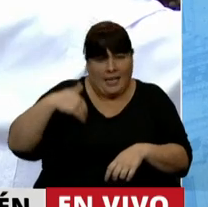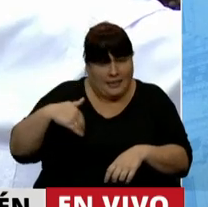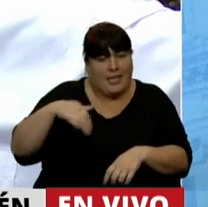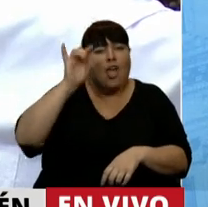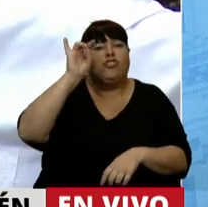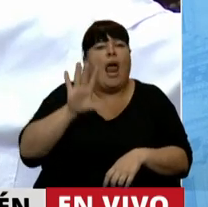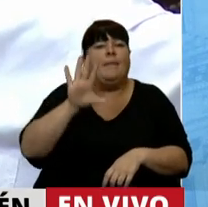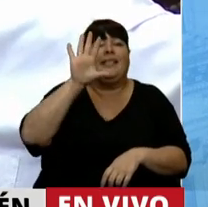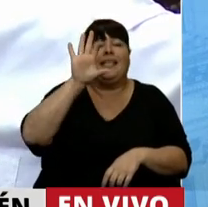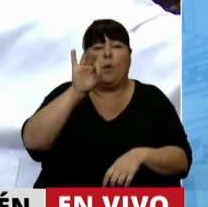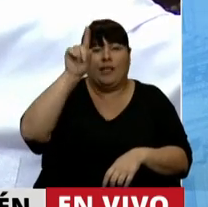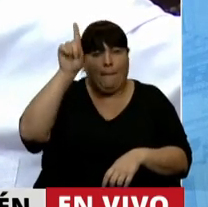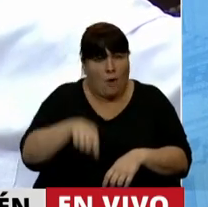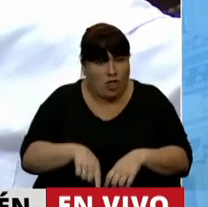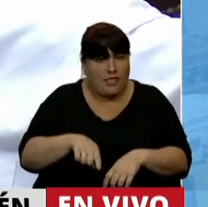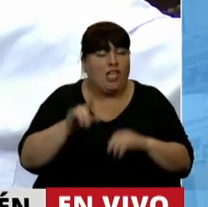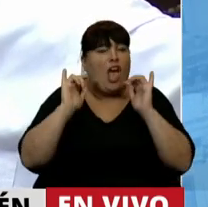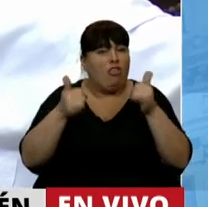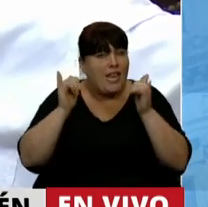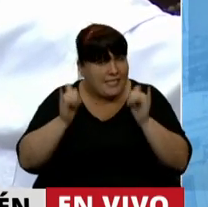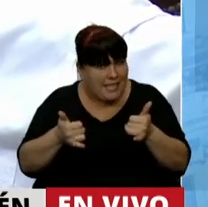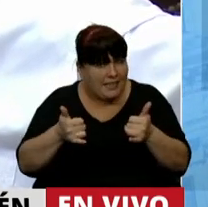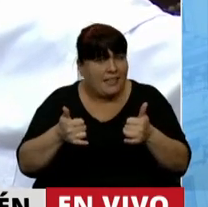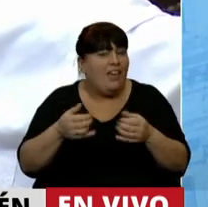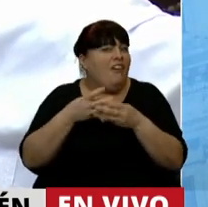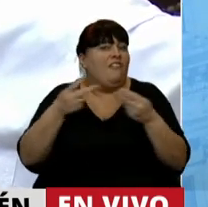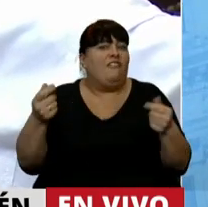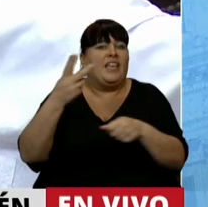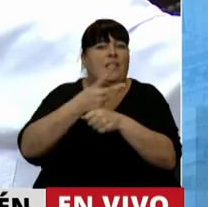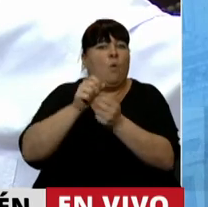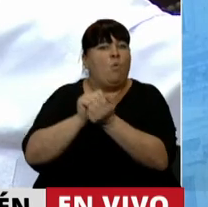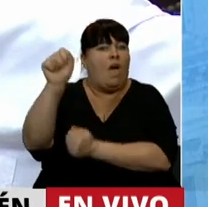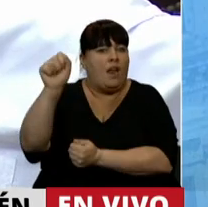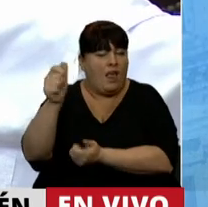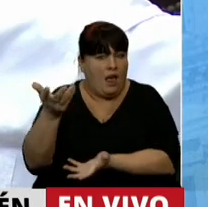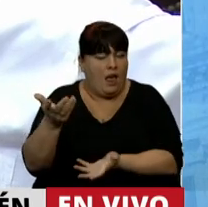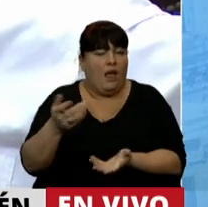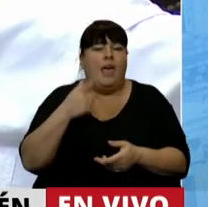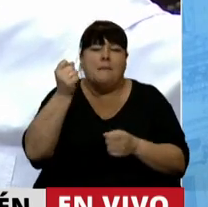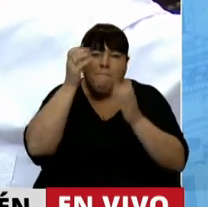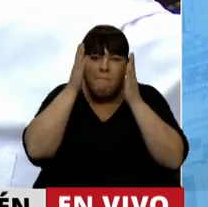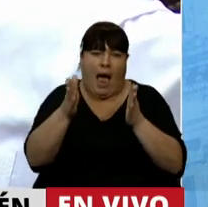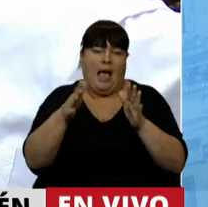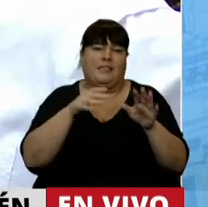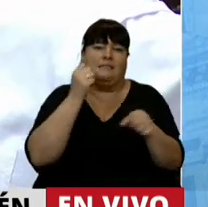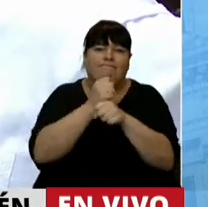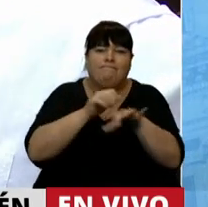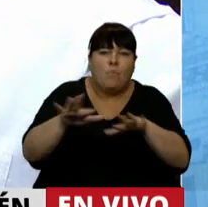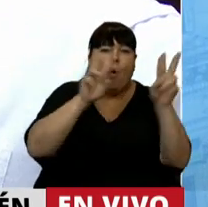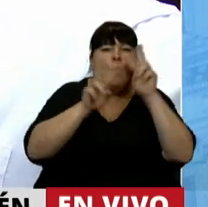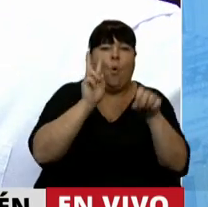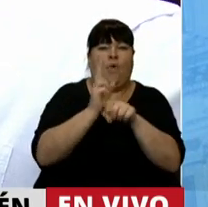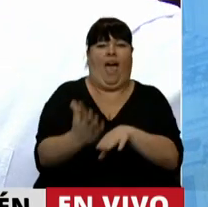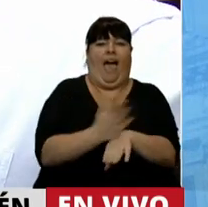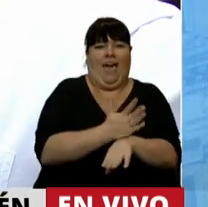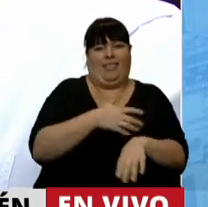solo el 50% de los adolescentes termina de secundaria. Debemos priorizar acciones que mejoren la